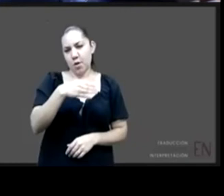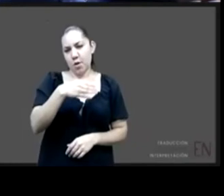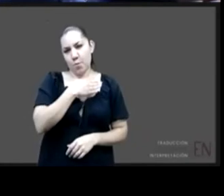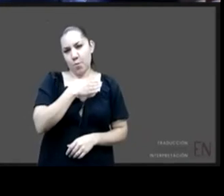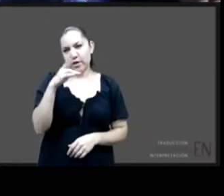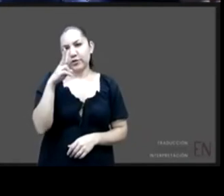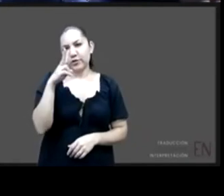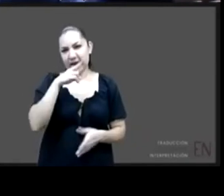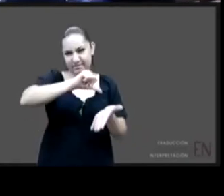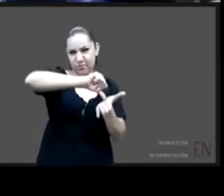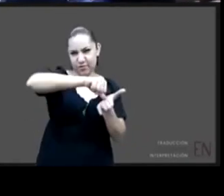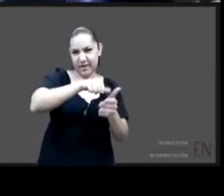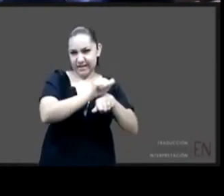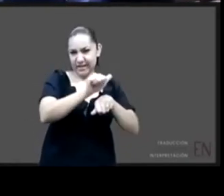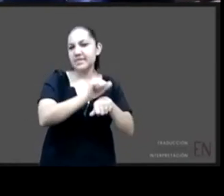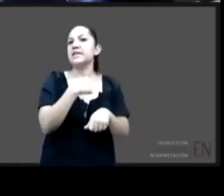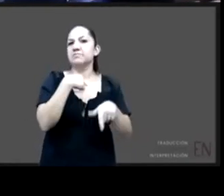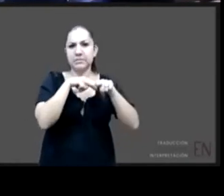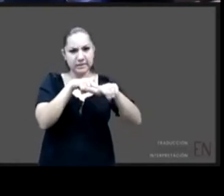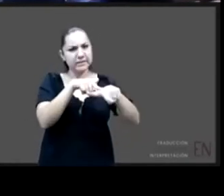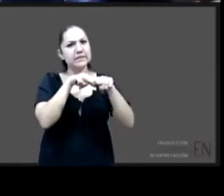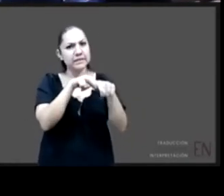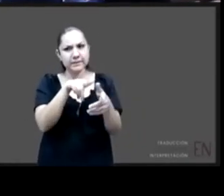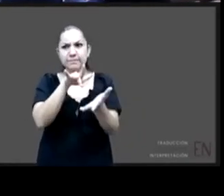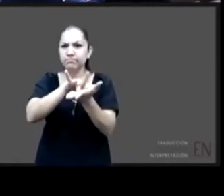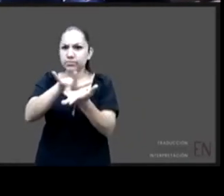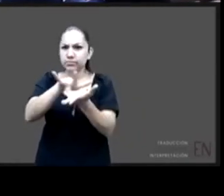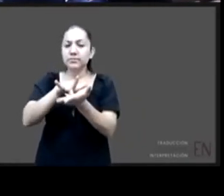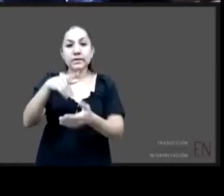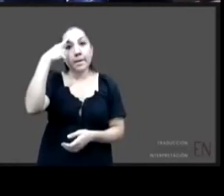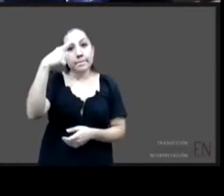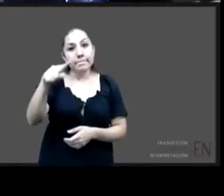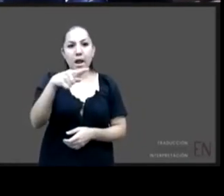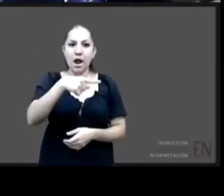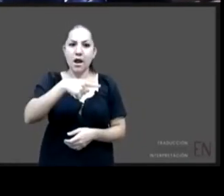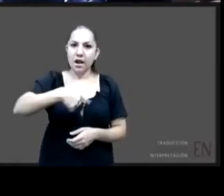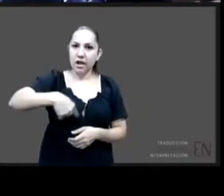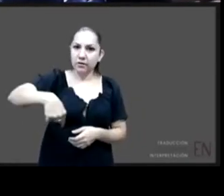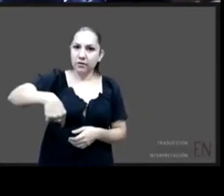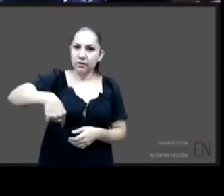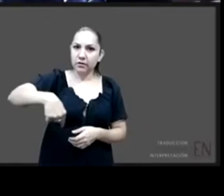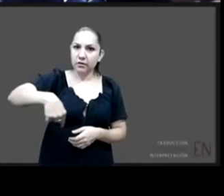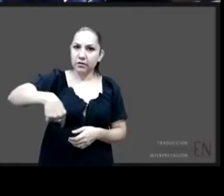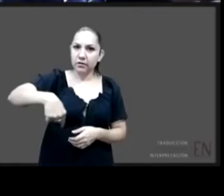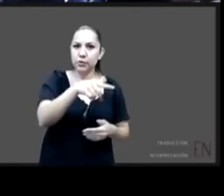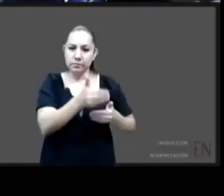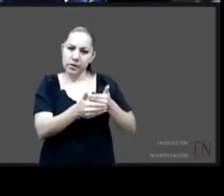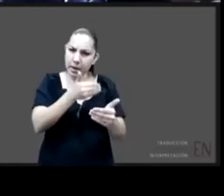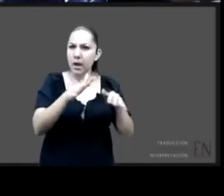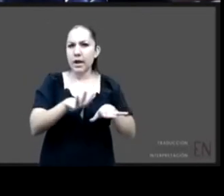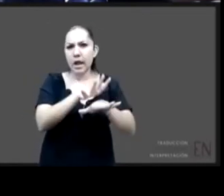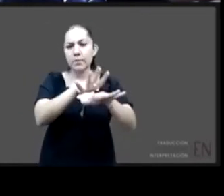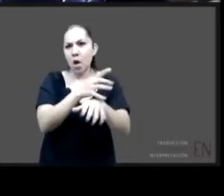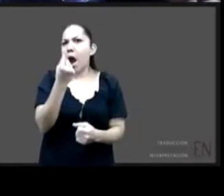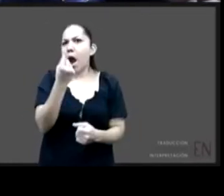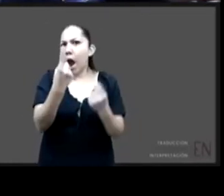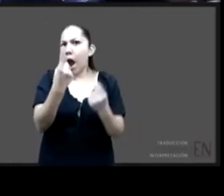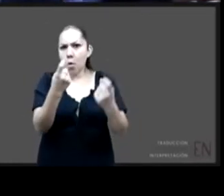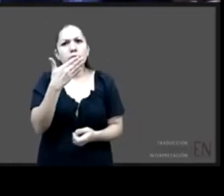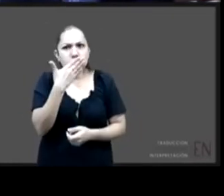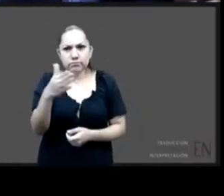poder apoyar procesos de cambio que los hay y muy buenos allí en México.